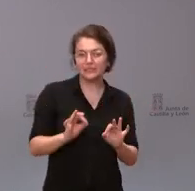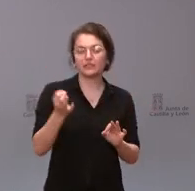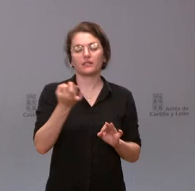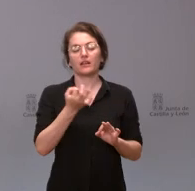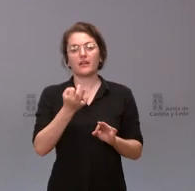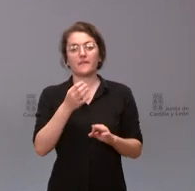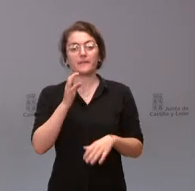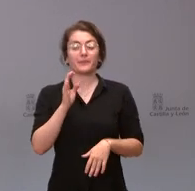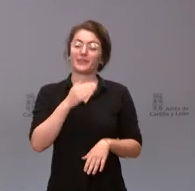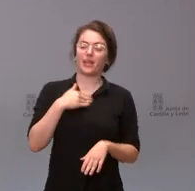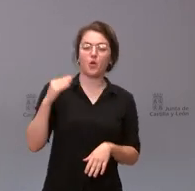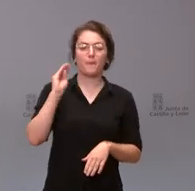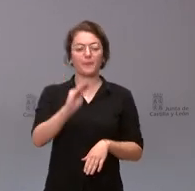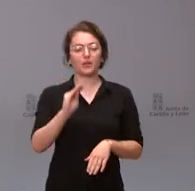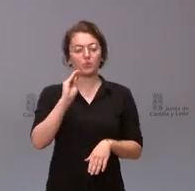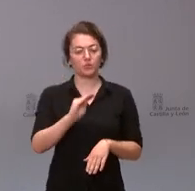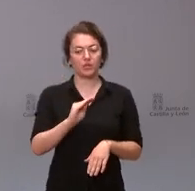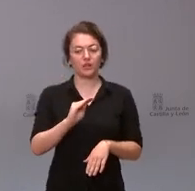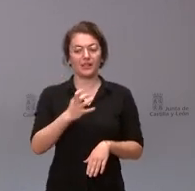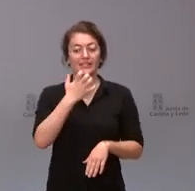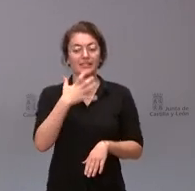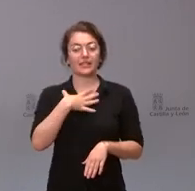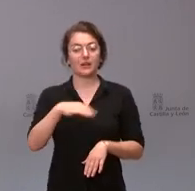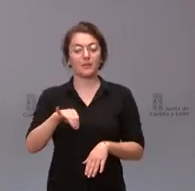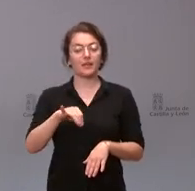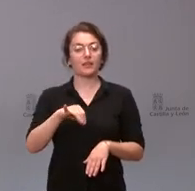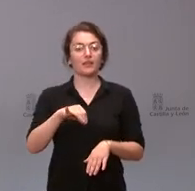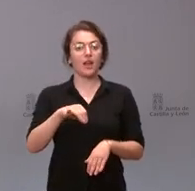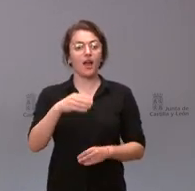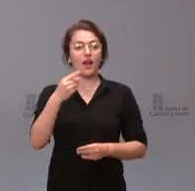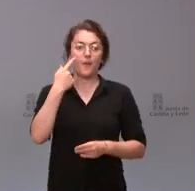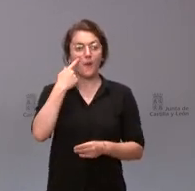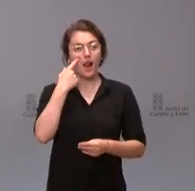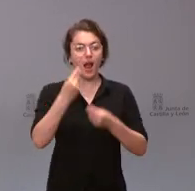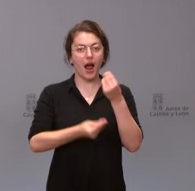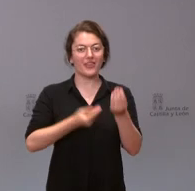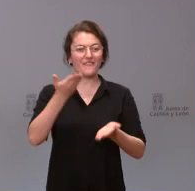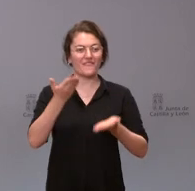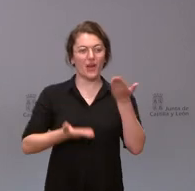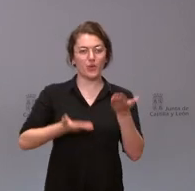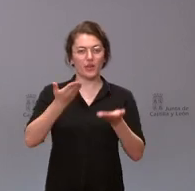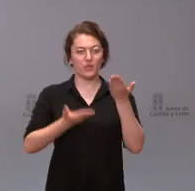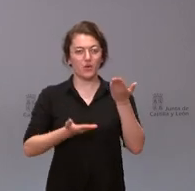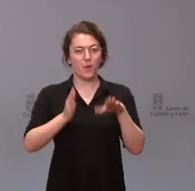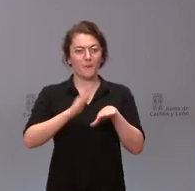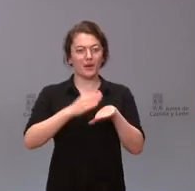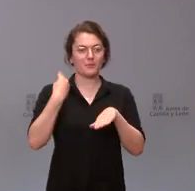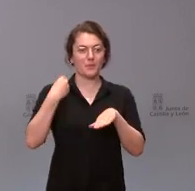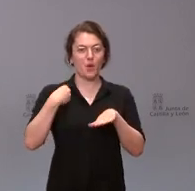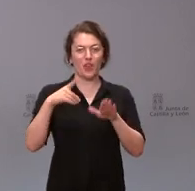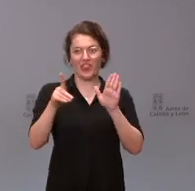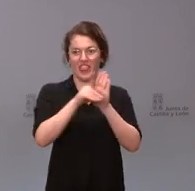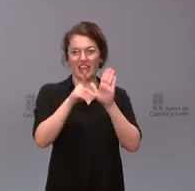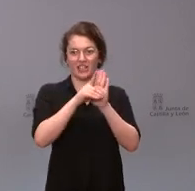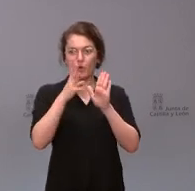le quería plantear si nos puede hacer una valoración de la aplicación del actual decreto y